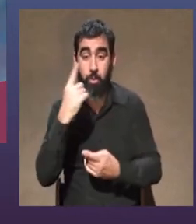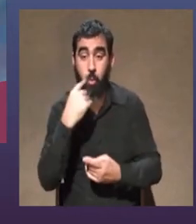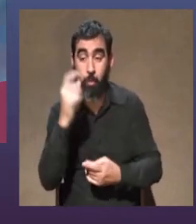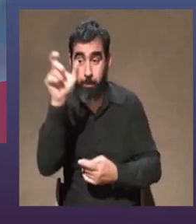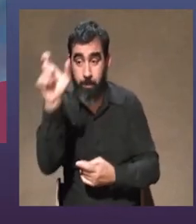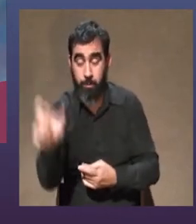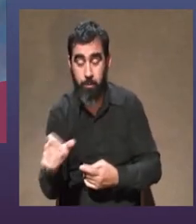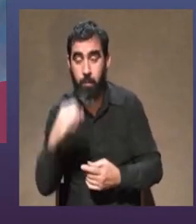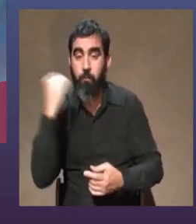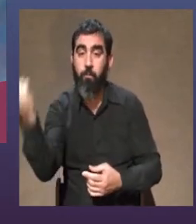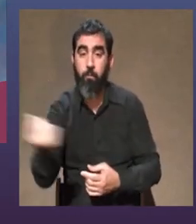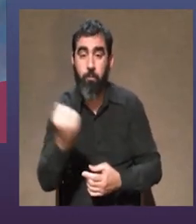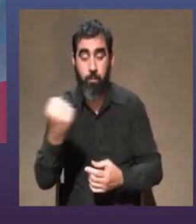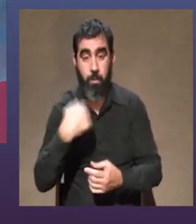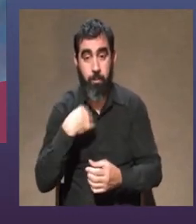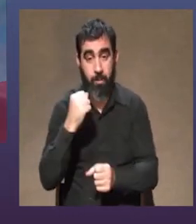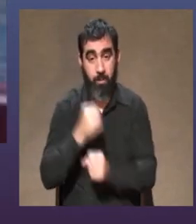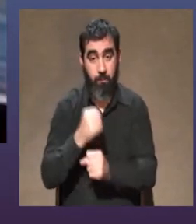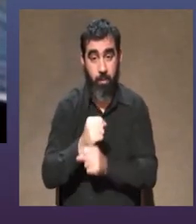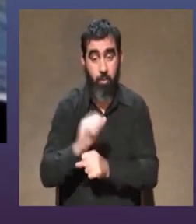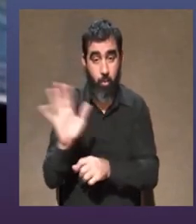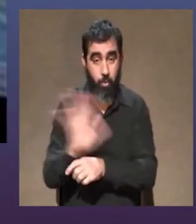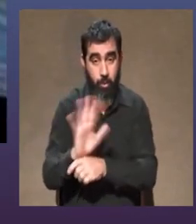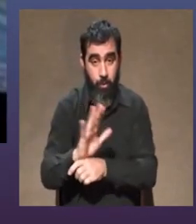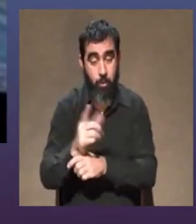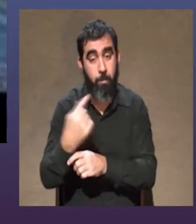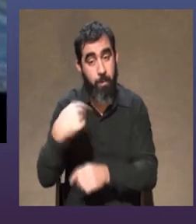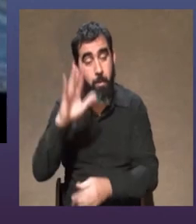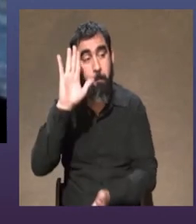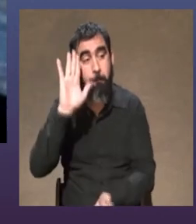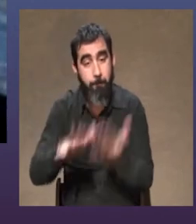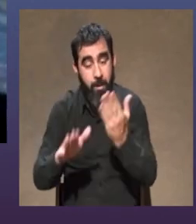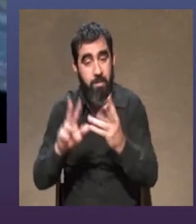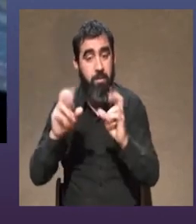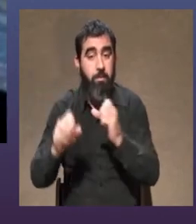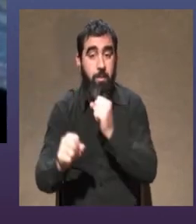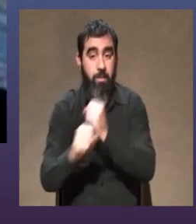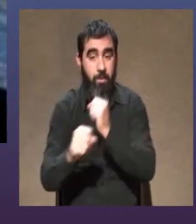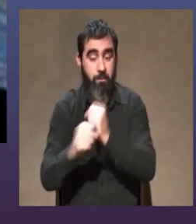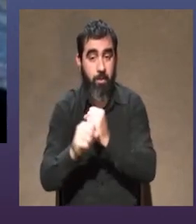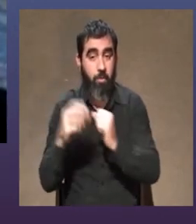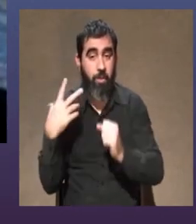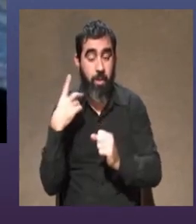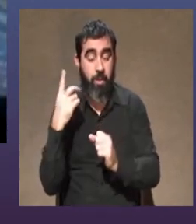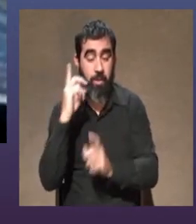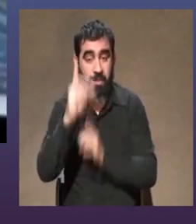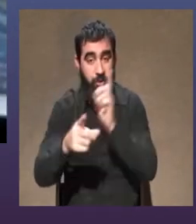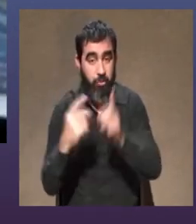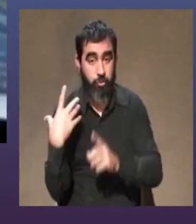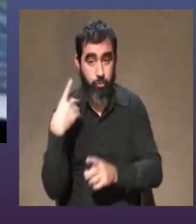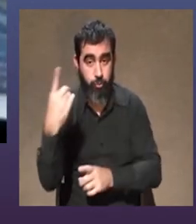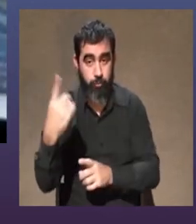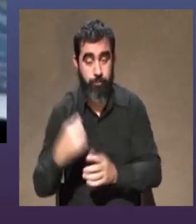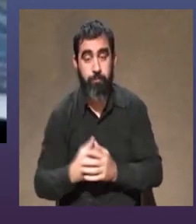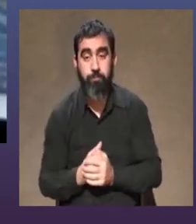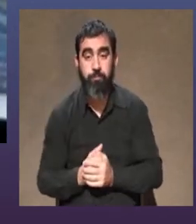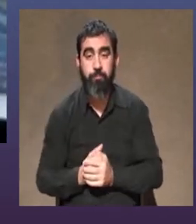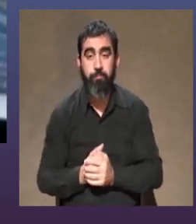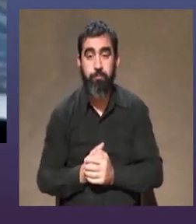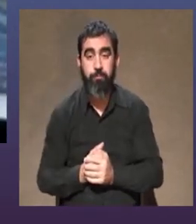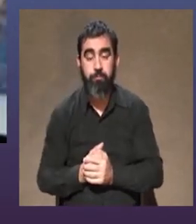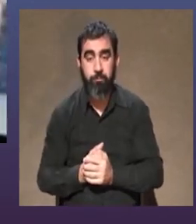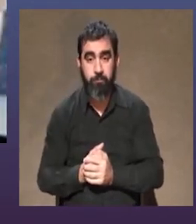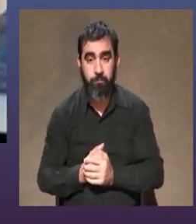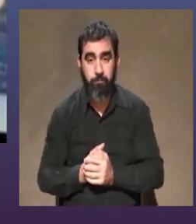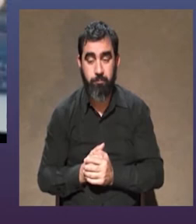fue clave para mi trabajo como actor pero sobre todo para encarar el trabajo desde la dirección bien, muy